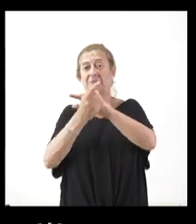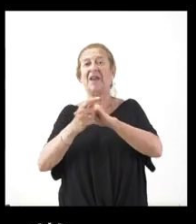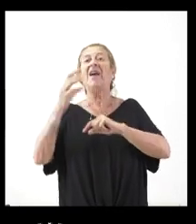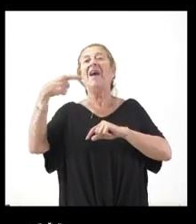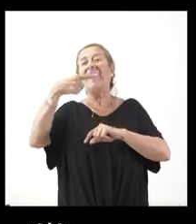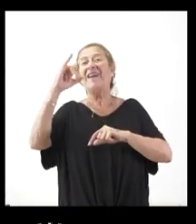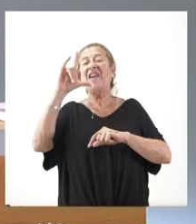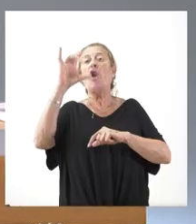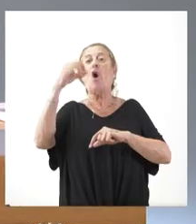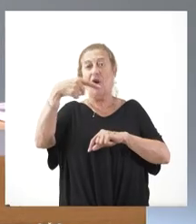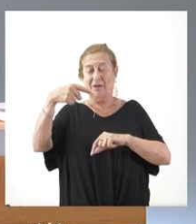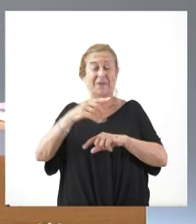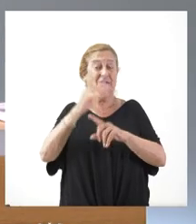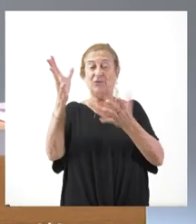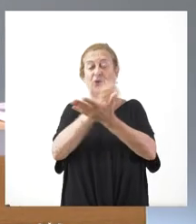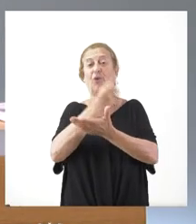gracias.